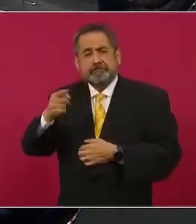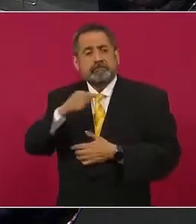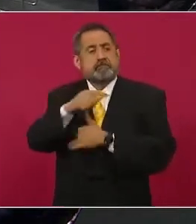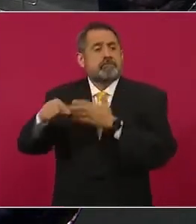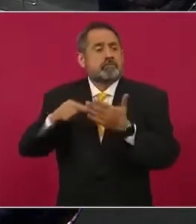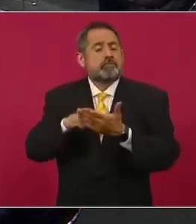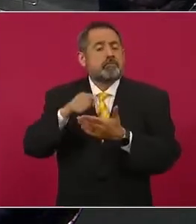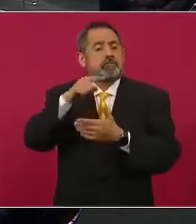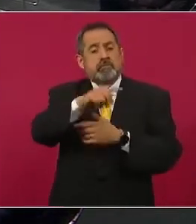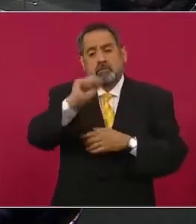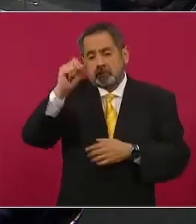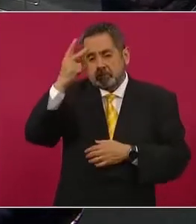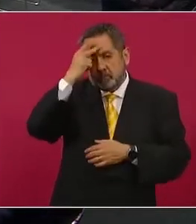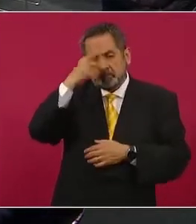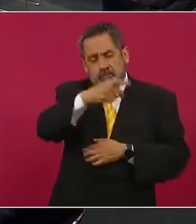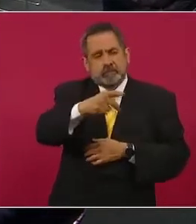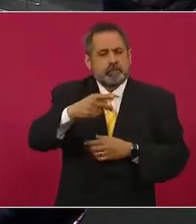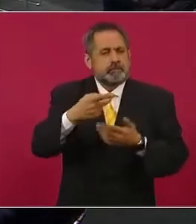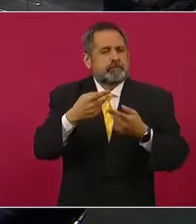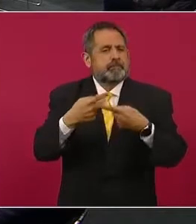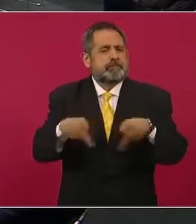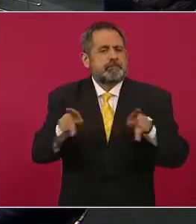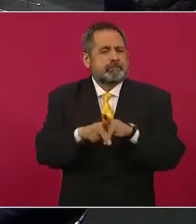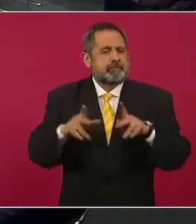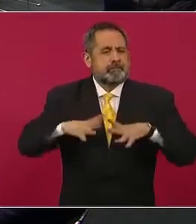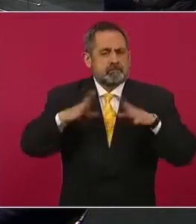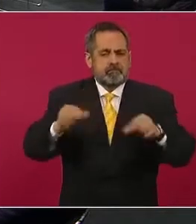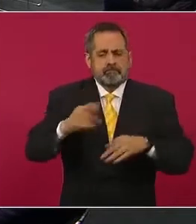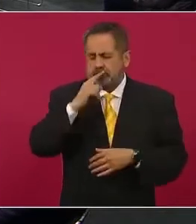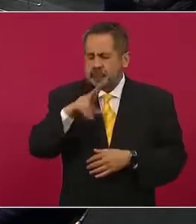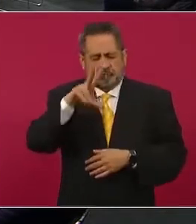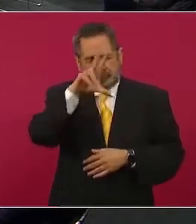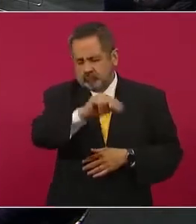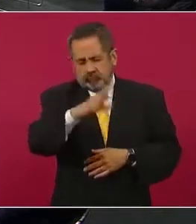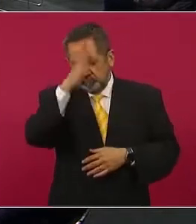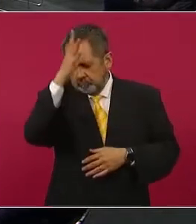Fundadores de San Luis Potosí, que él estaba en contra del fracking.